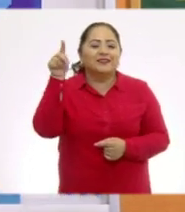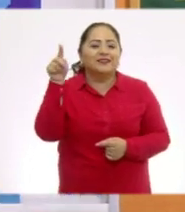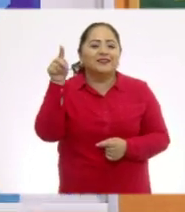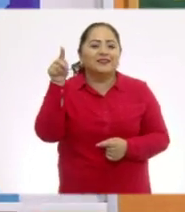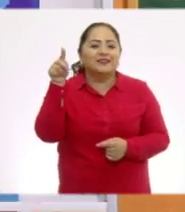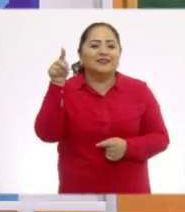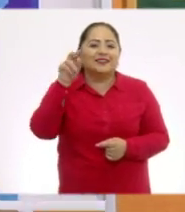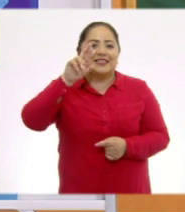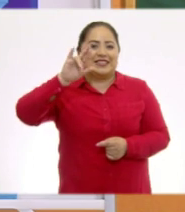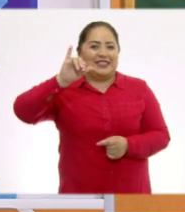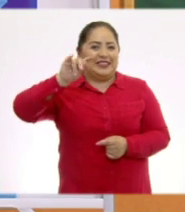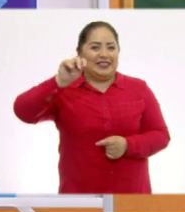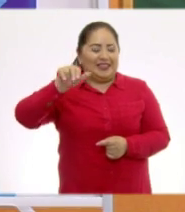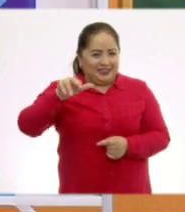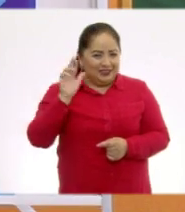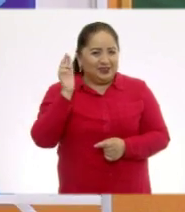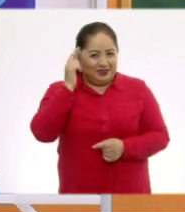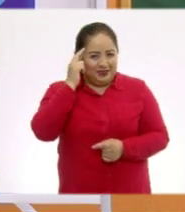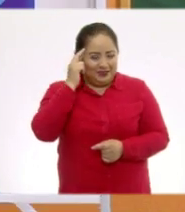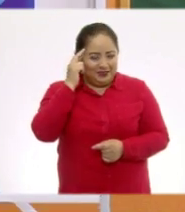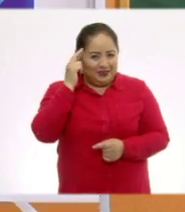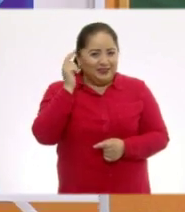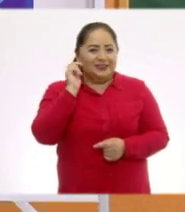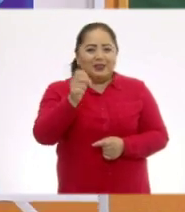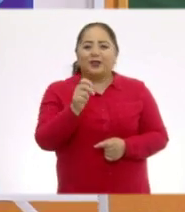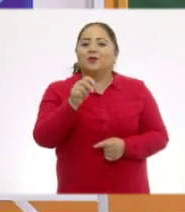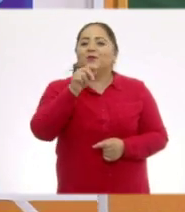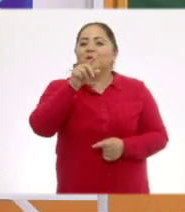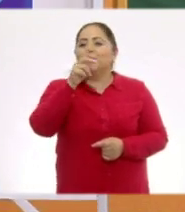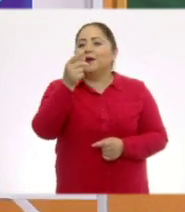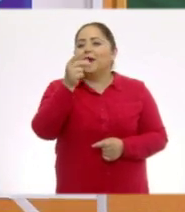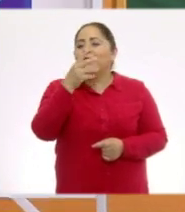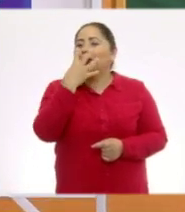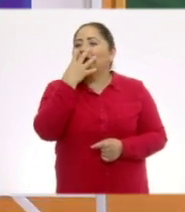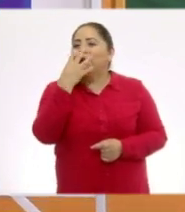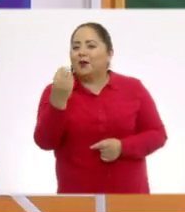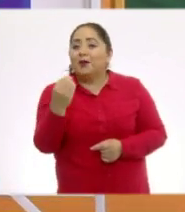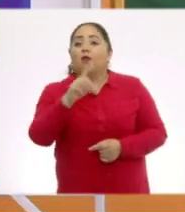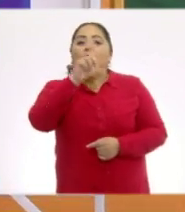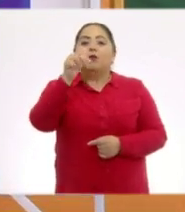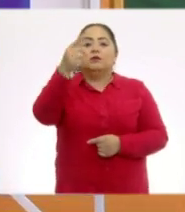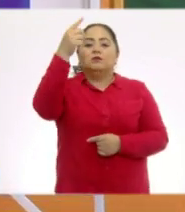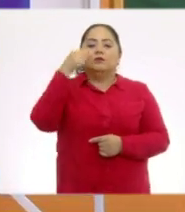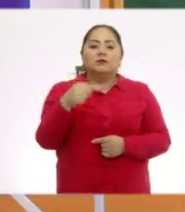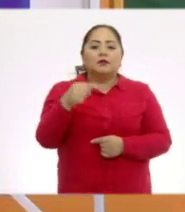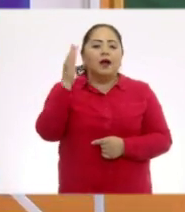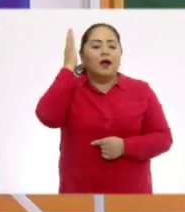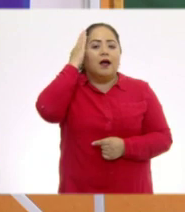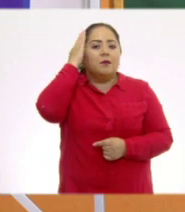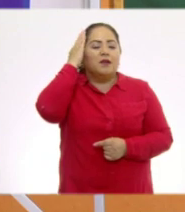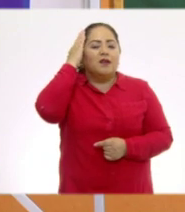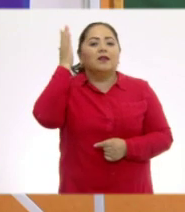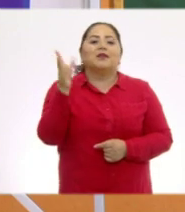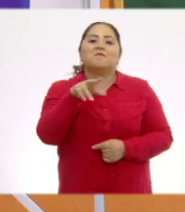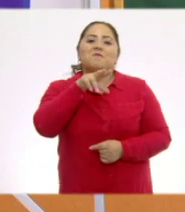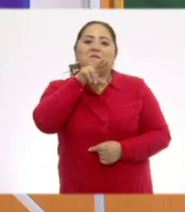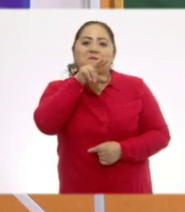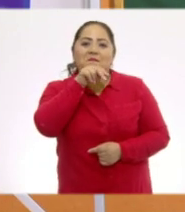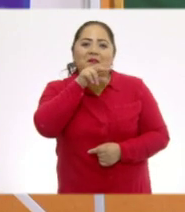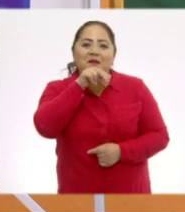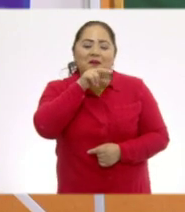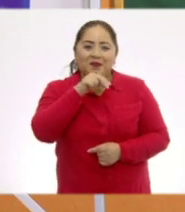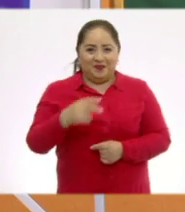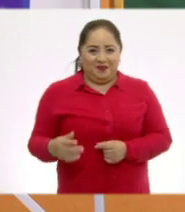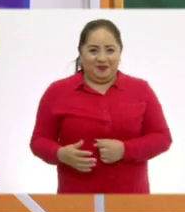Rita. De Rita, muy bien. Que es la zorra. Y después tenemos la cabeza del pato.